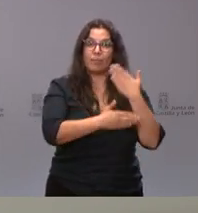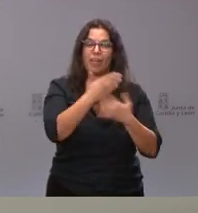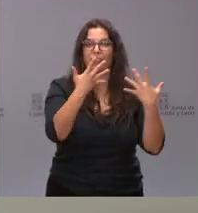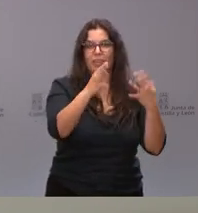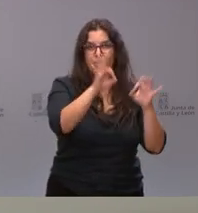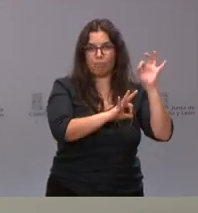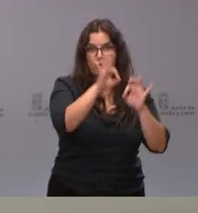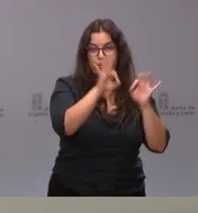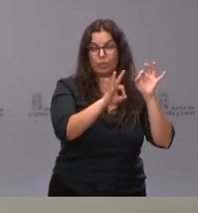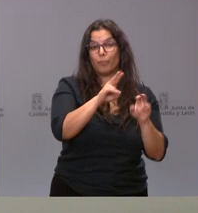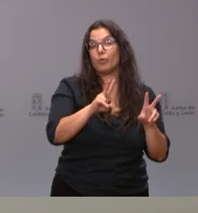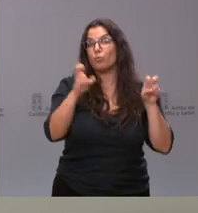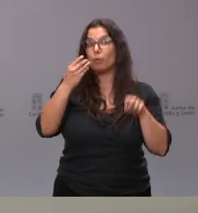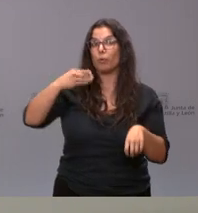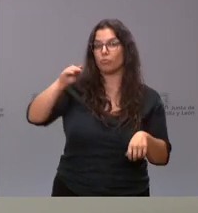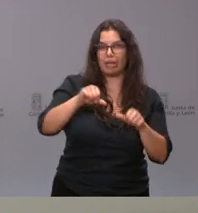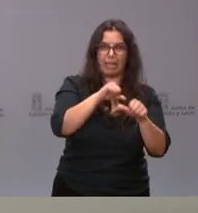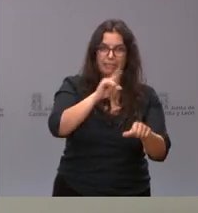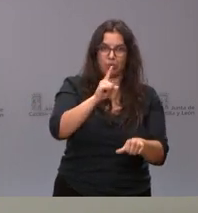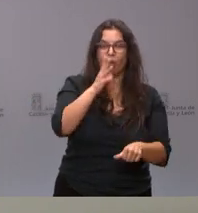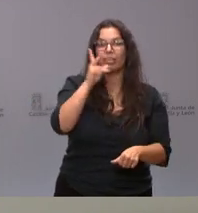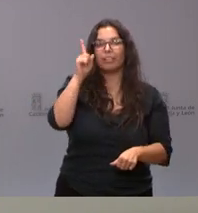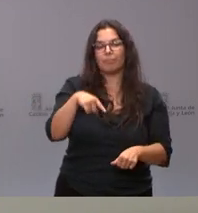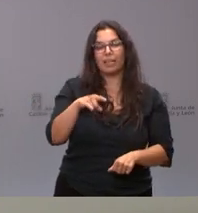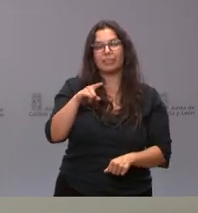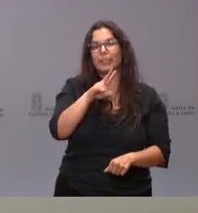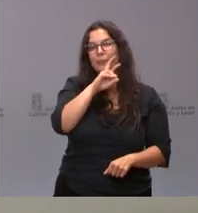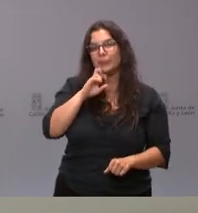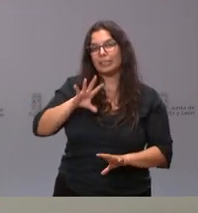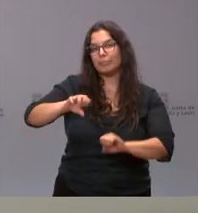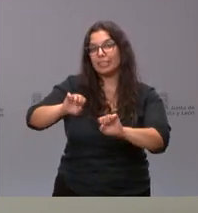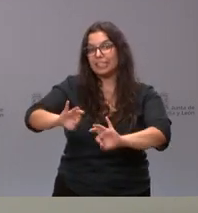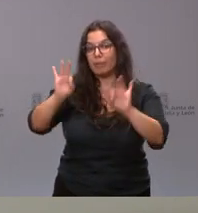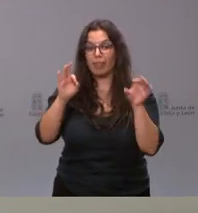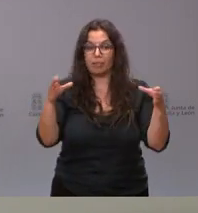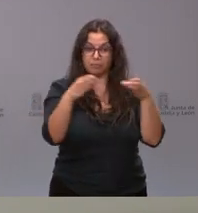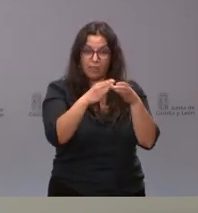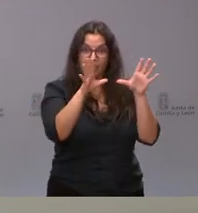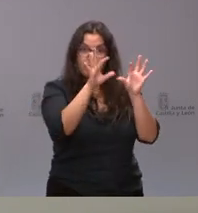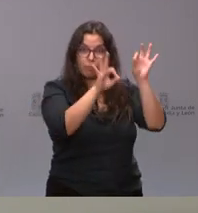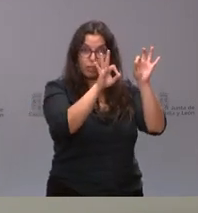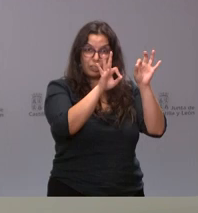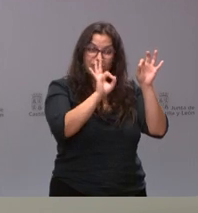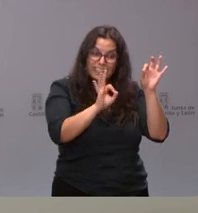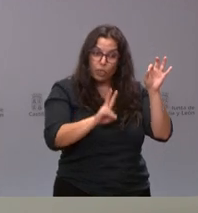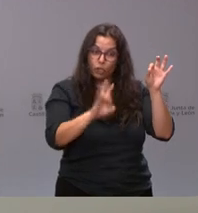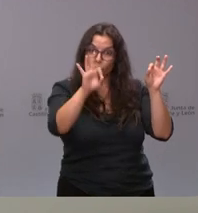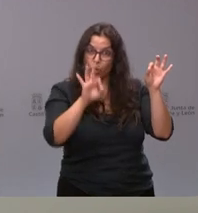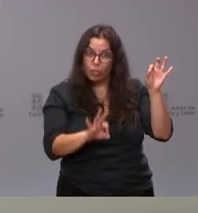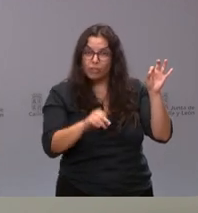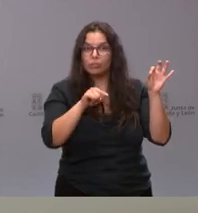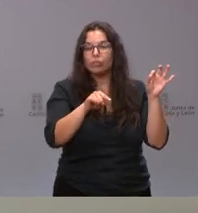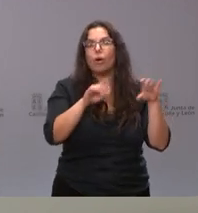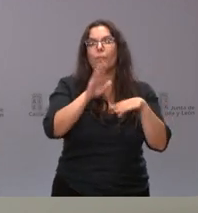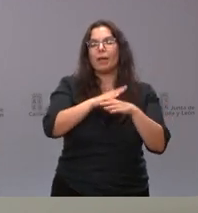novedad, decirles que hasta ahora no había una reserva añadida de que dentro de esta cuantía global el 2% será destinado a